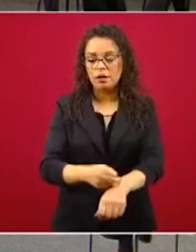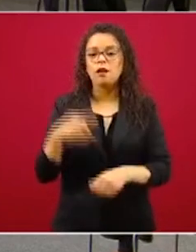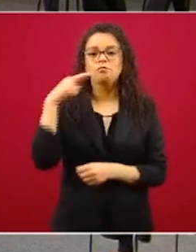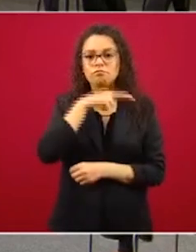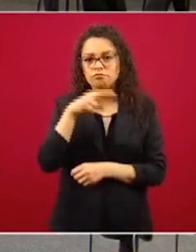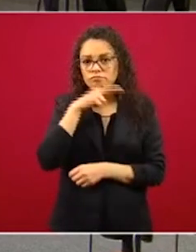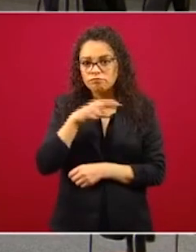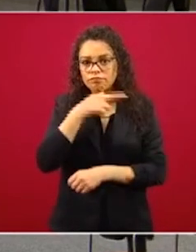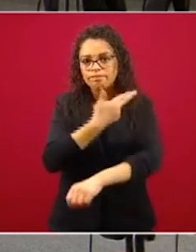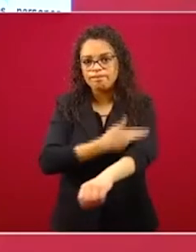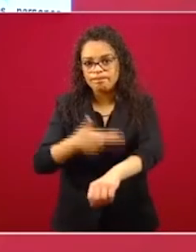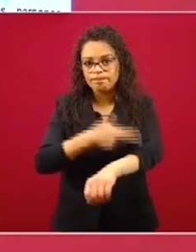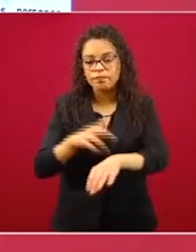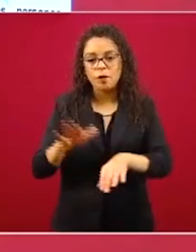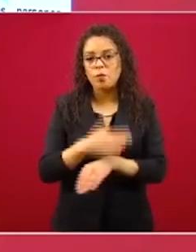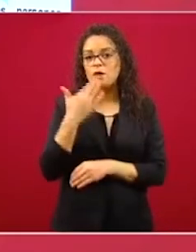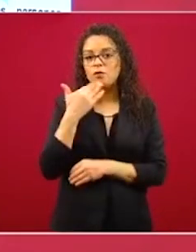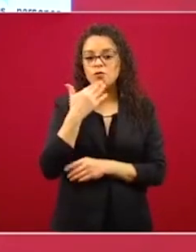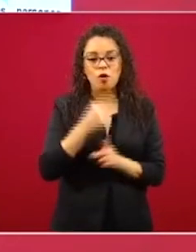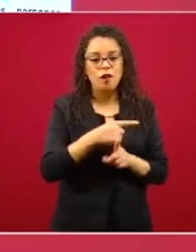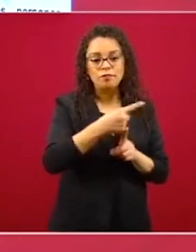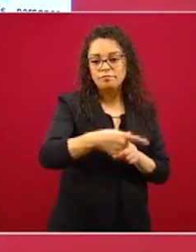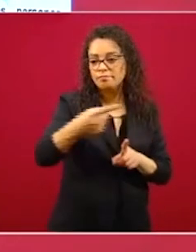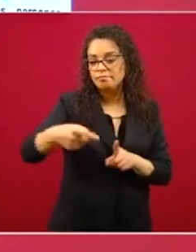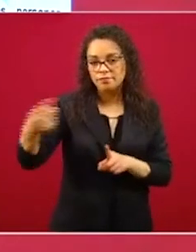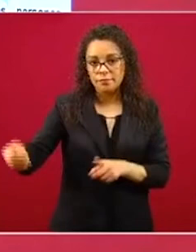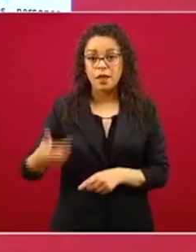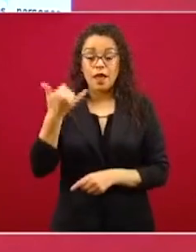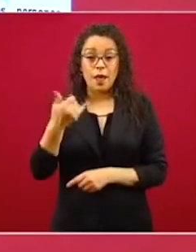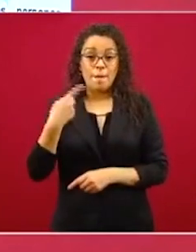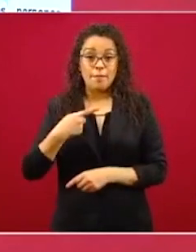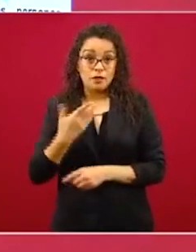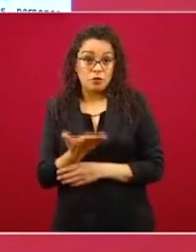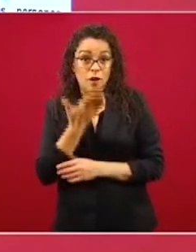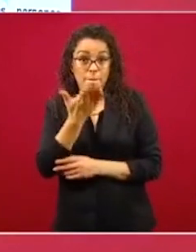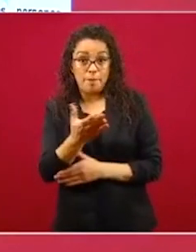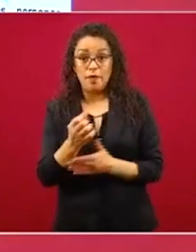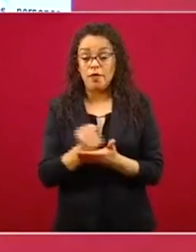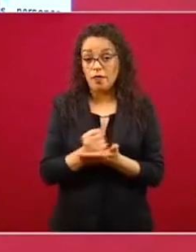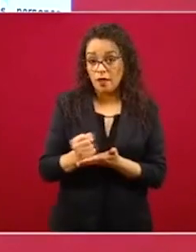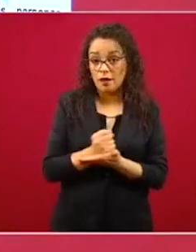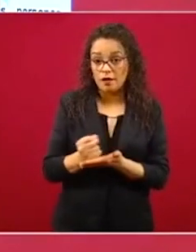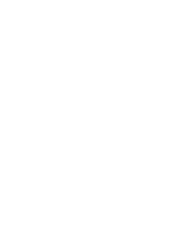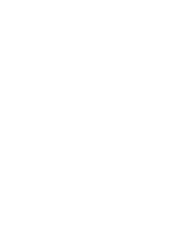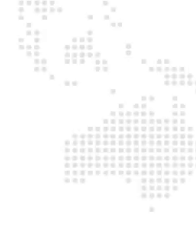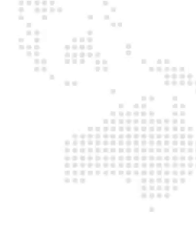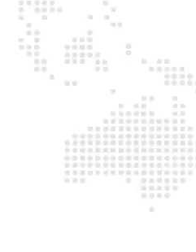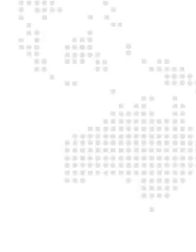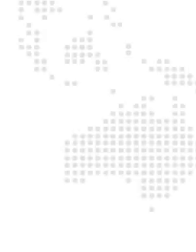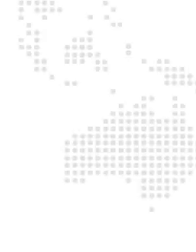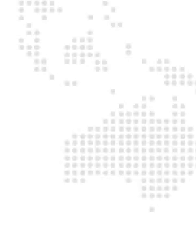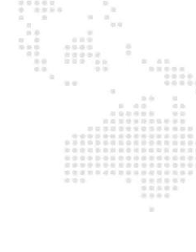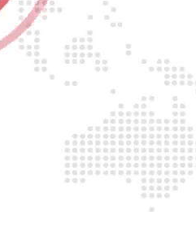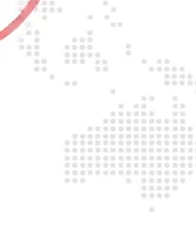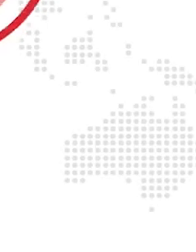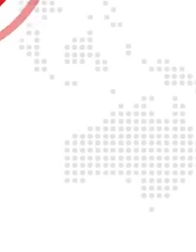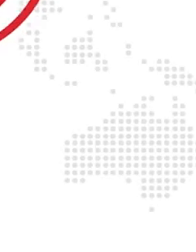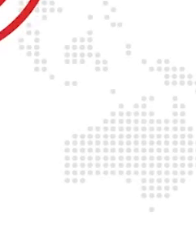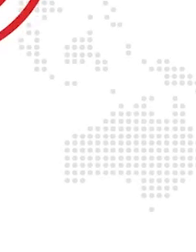y porque las personas que lo pedían y que podían recibirlo, lo han recibido. ¡Gracias!